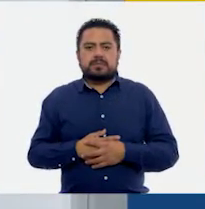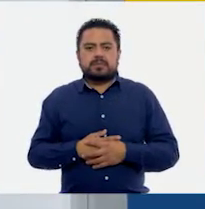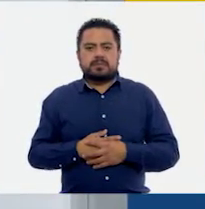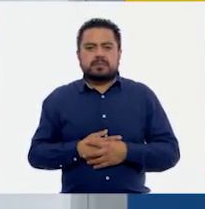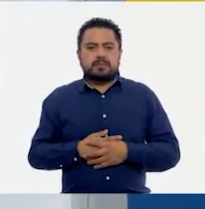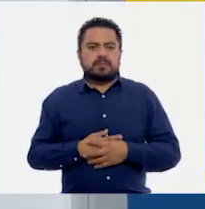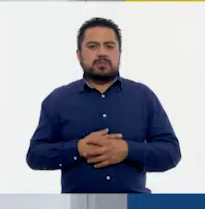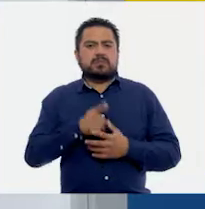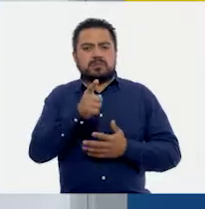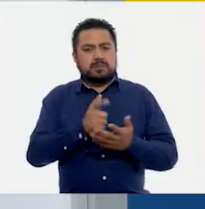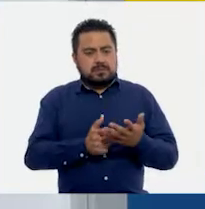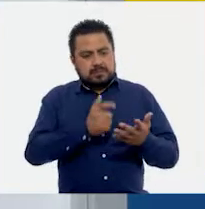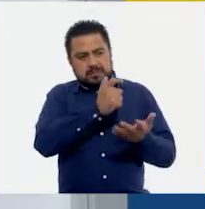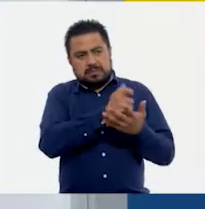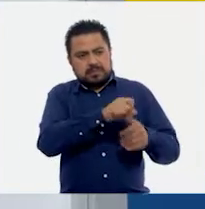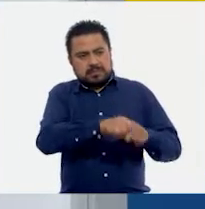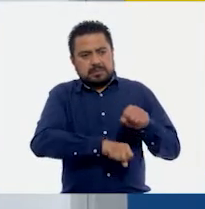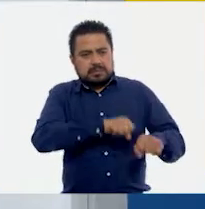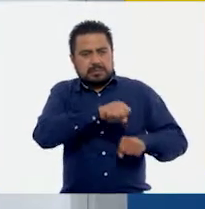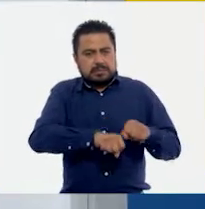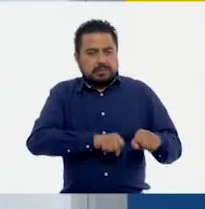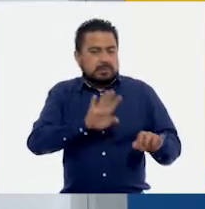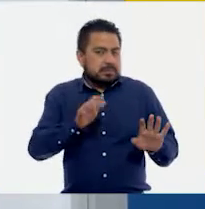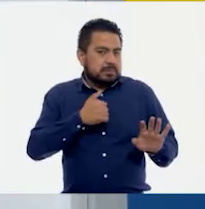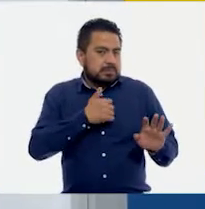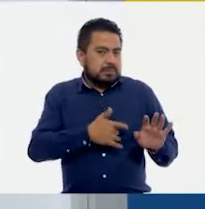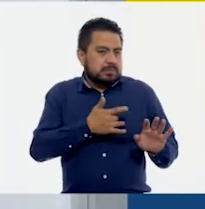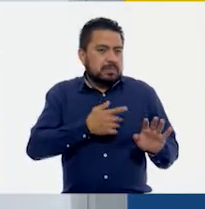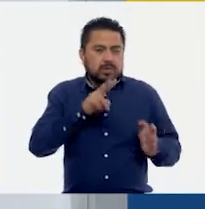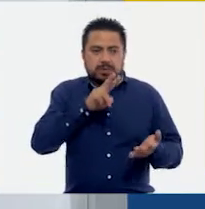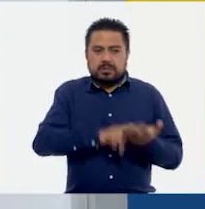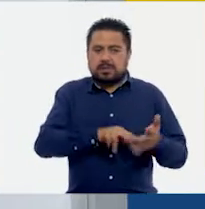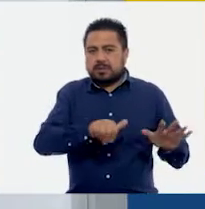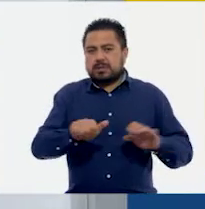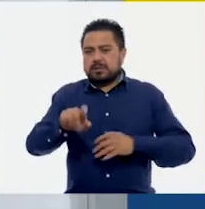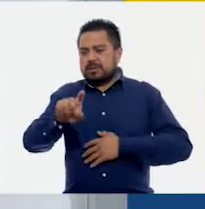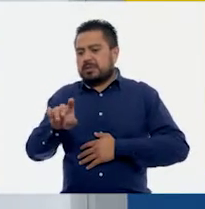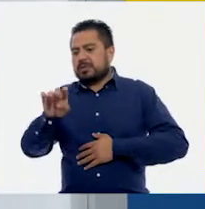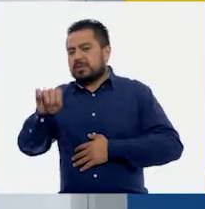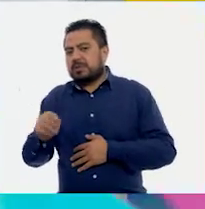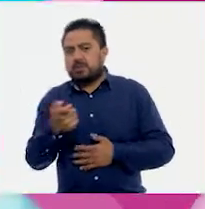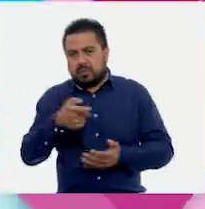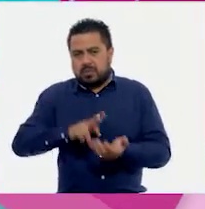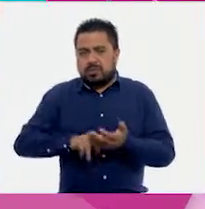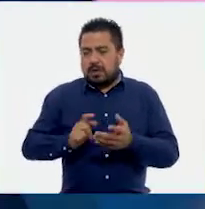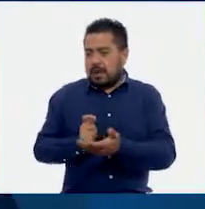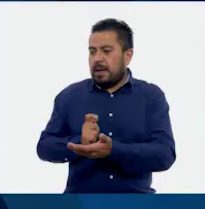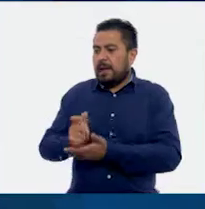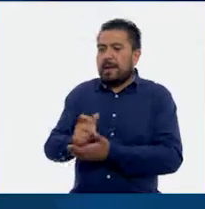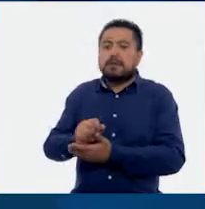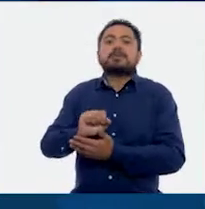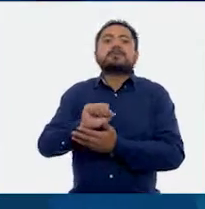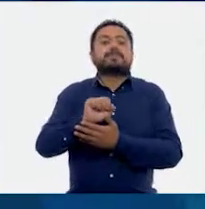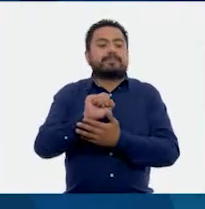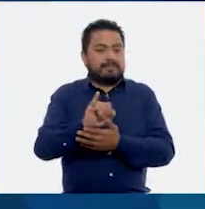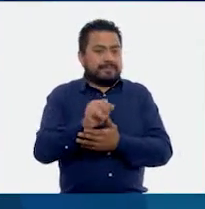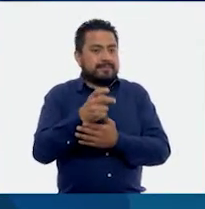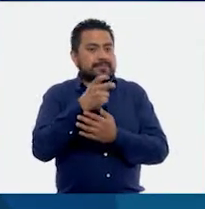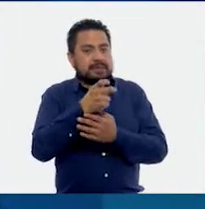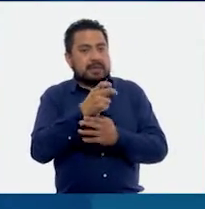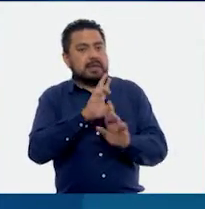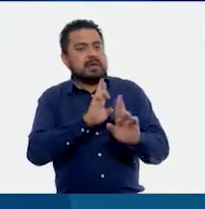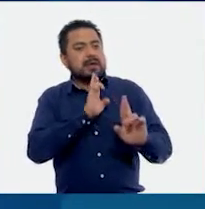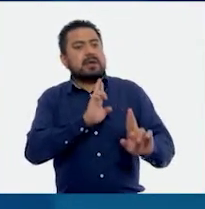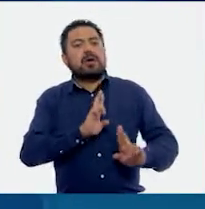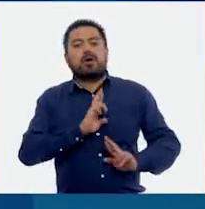Tú pagaste por la bici, si no me equivoco, María, 2,639 pesos. Exacto, Gaby. Esa fue la